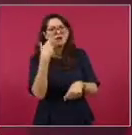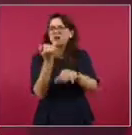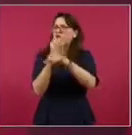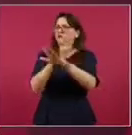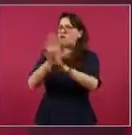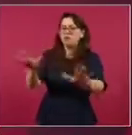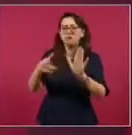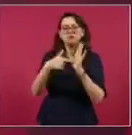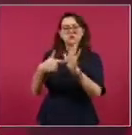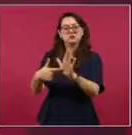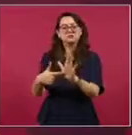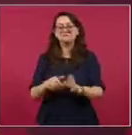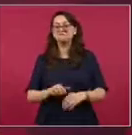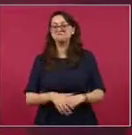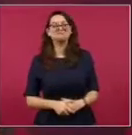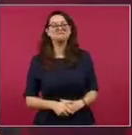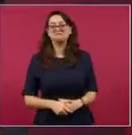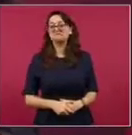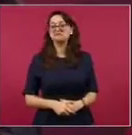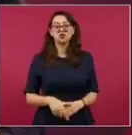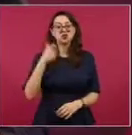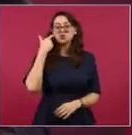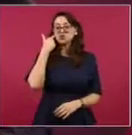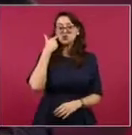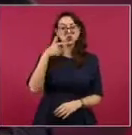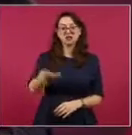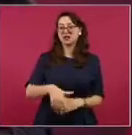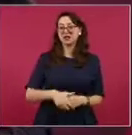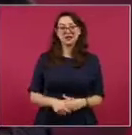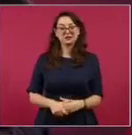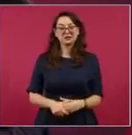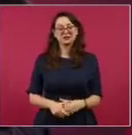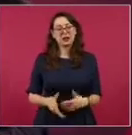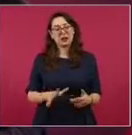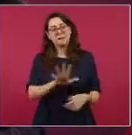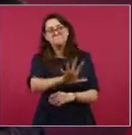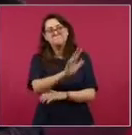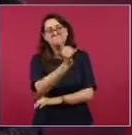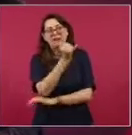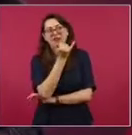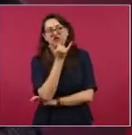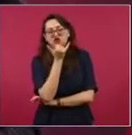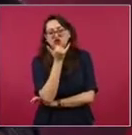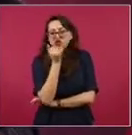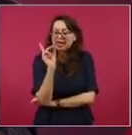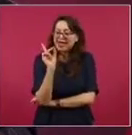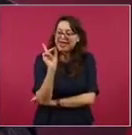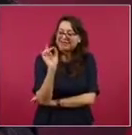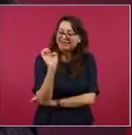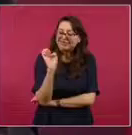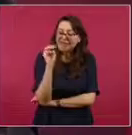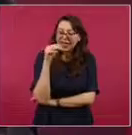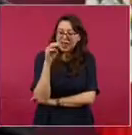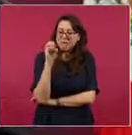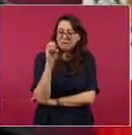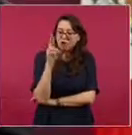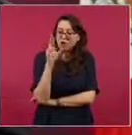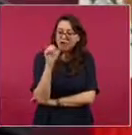Se les olvida que una regla de oro de la democracia es la transparencia.